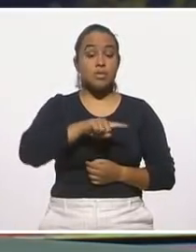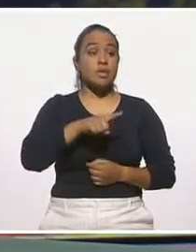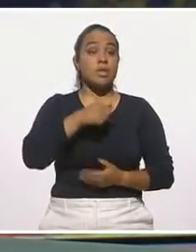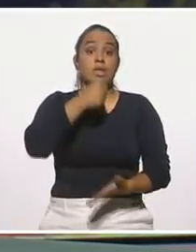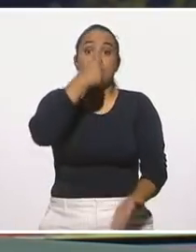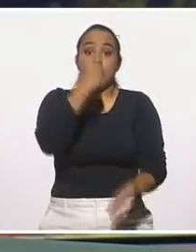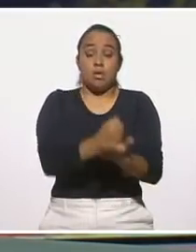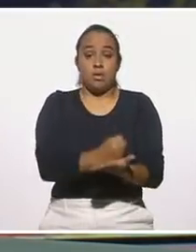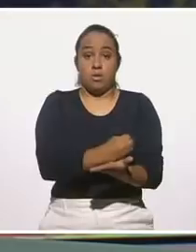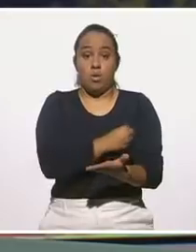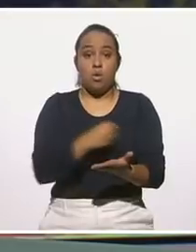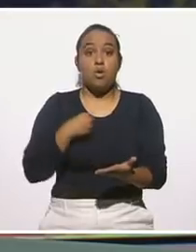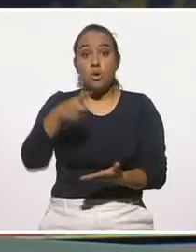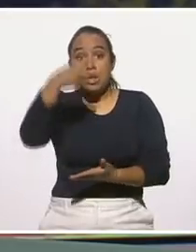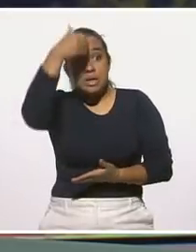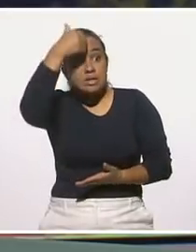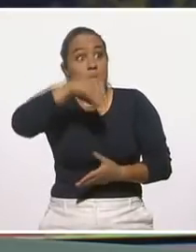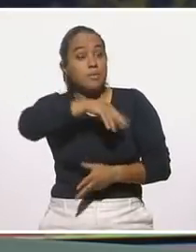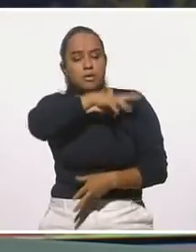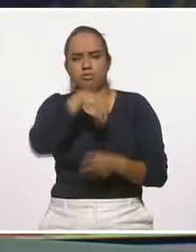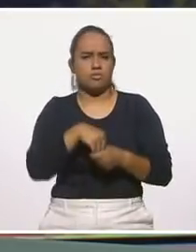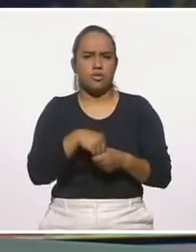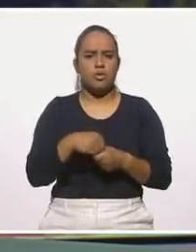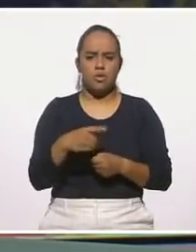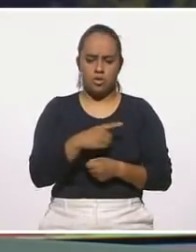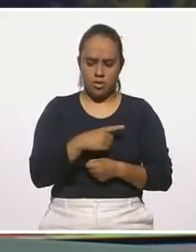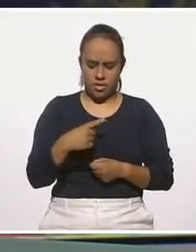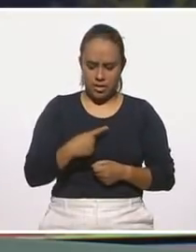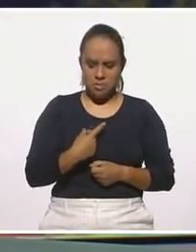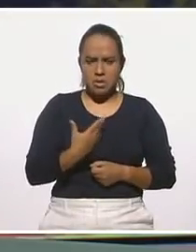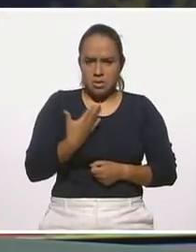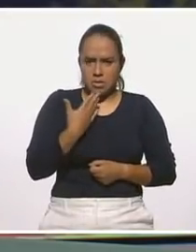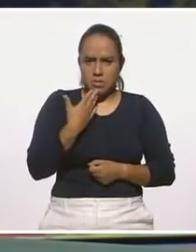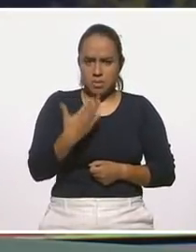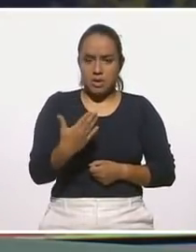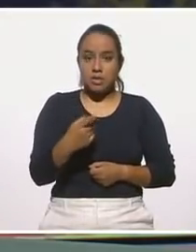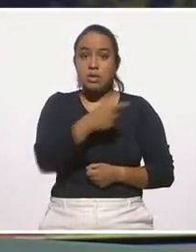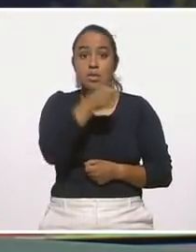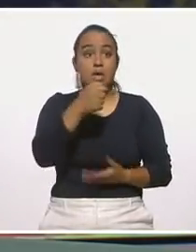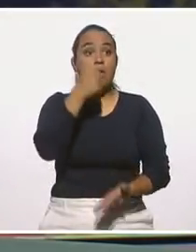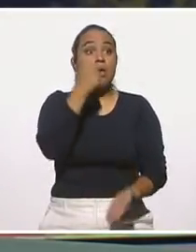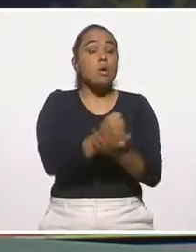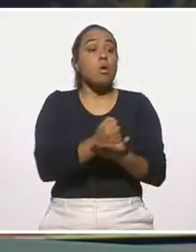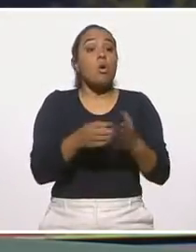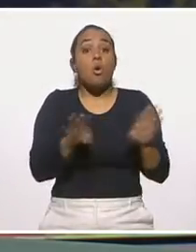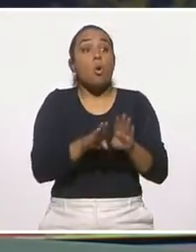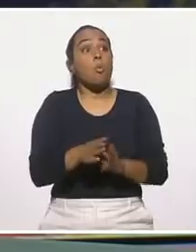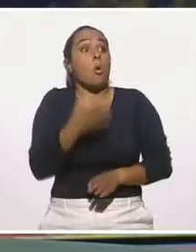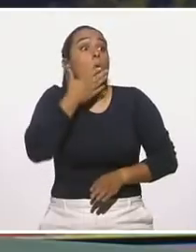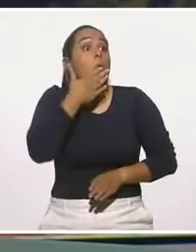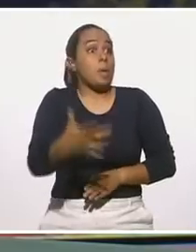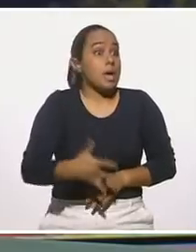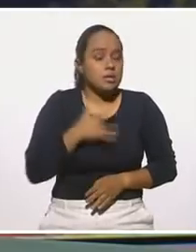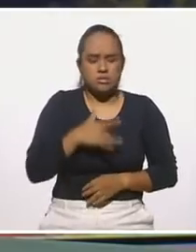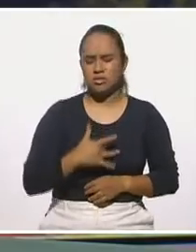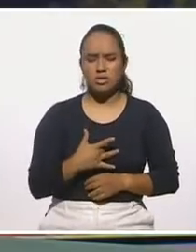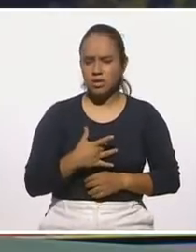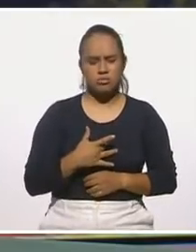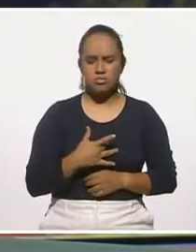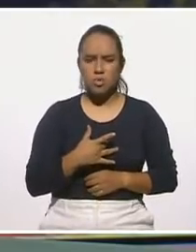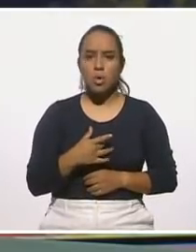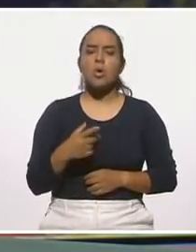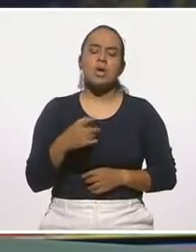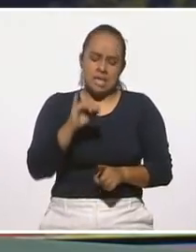obligados a saberlo todo, sino a estar bien. O sea, no estamos obligados a estar bien. O sea, es lo ideal, y tenemos que